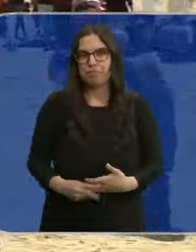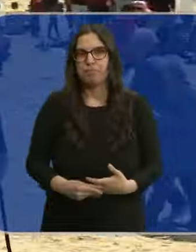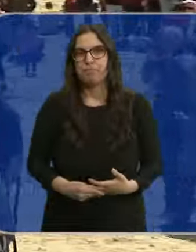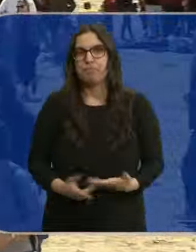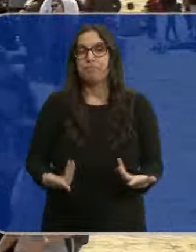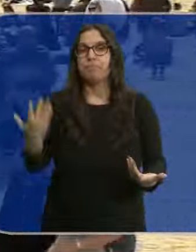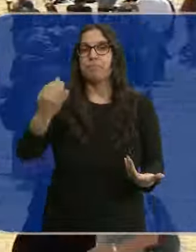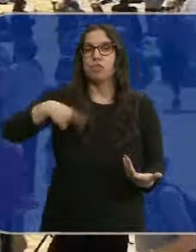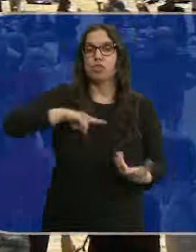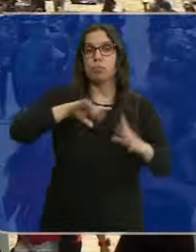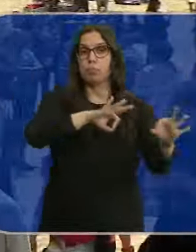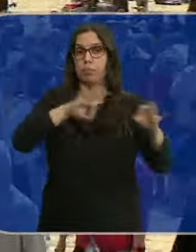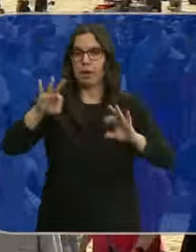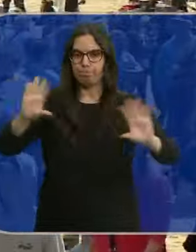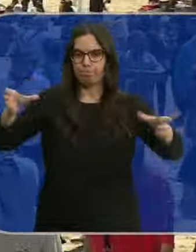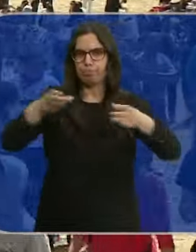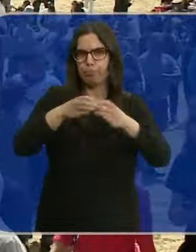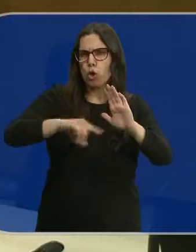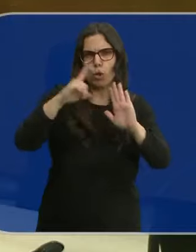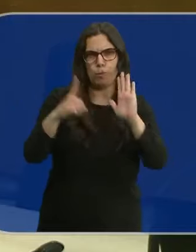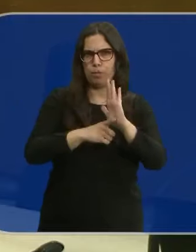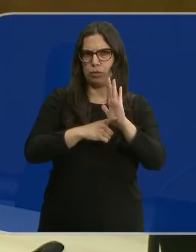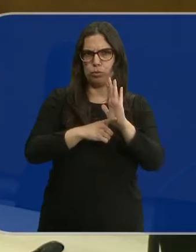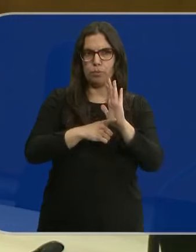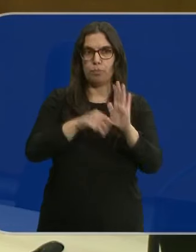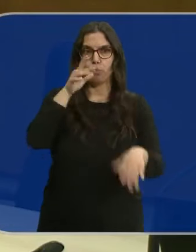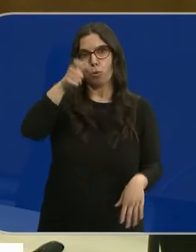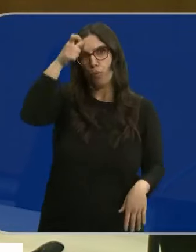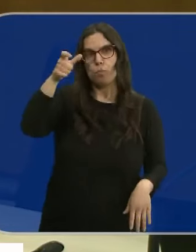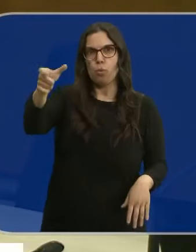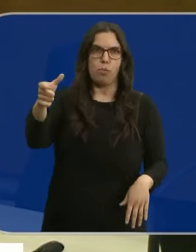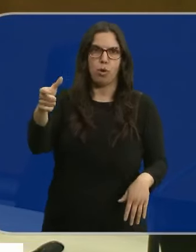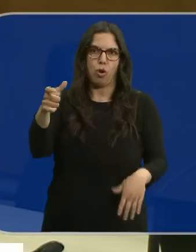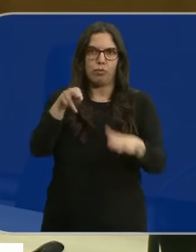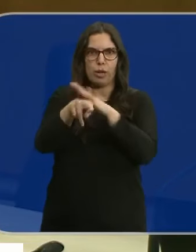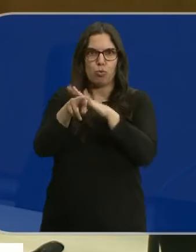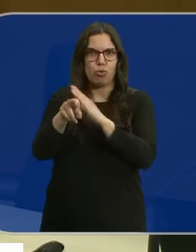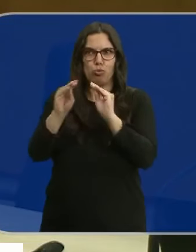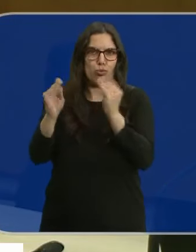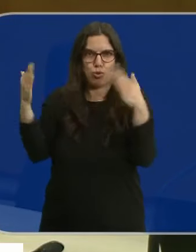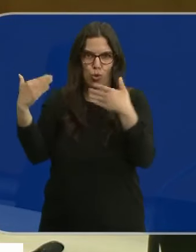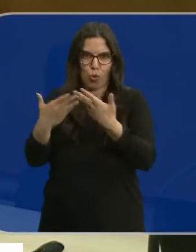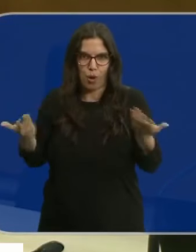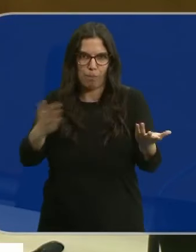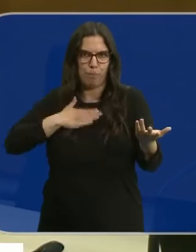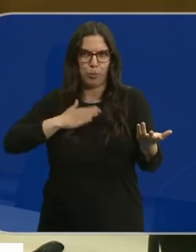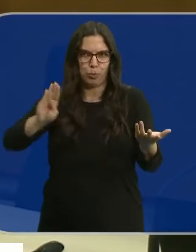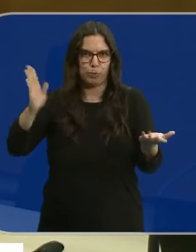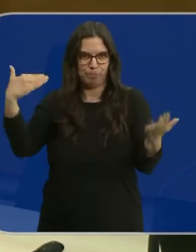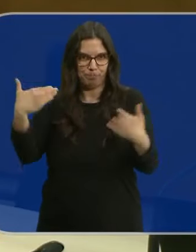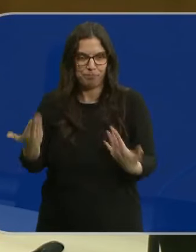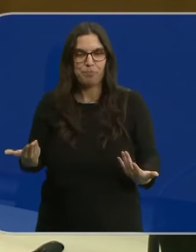preparar un dispositivo total, porque el municipio no carece de medios y recursos propios.